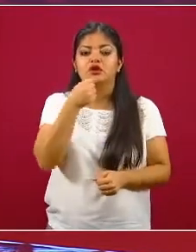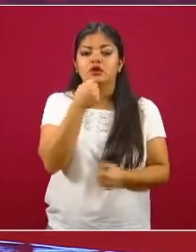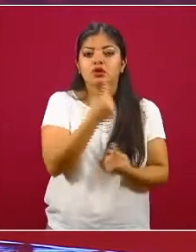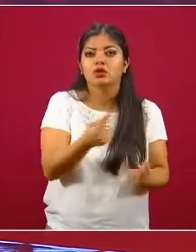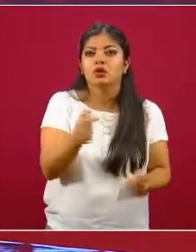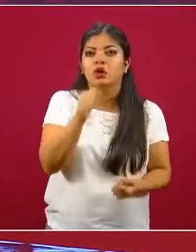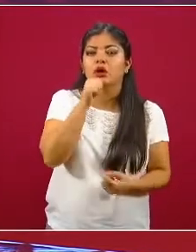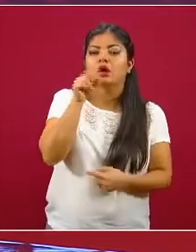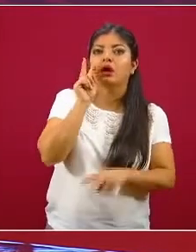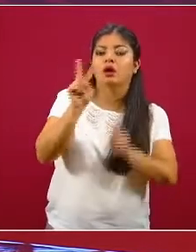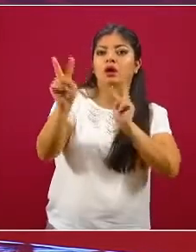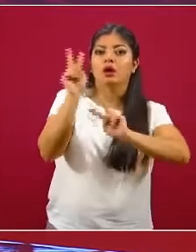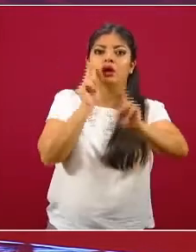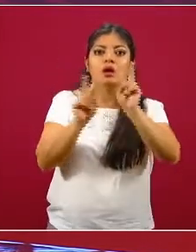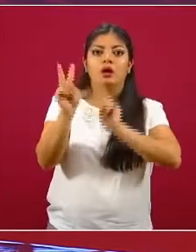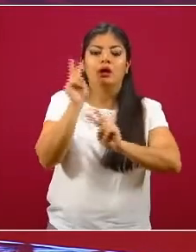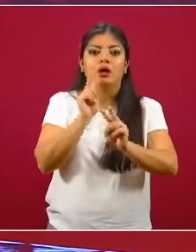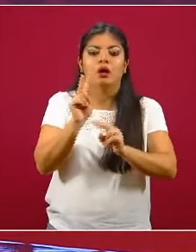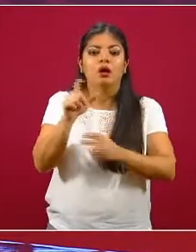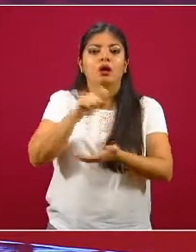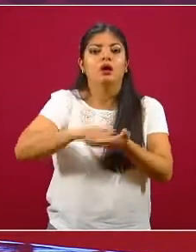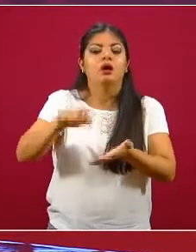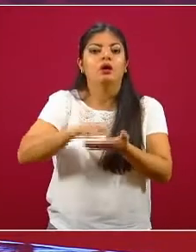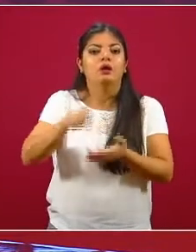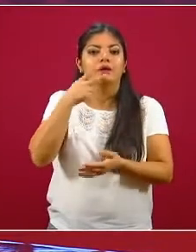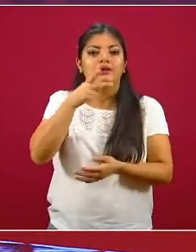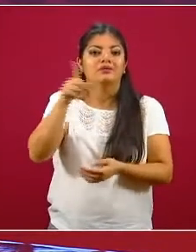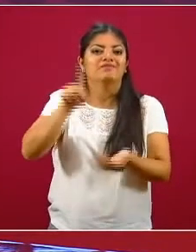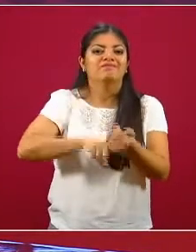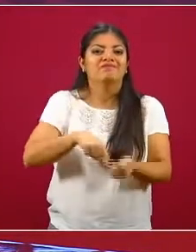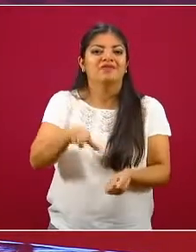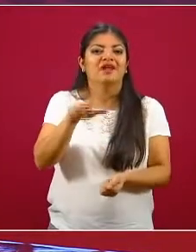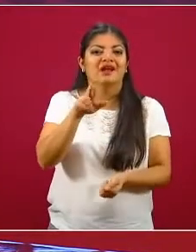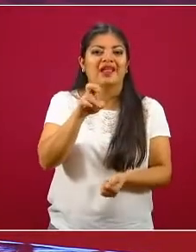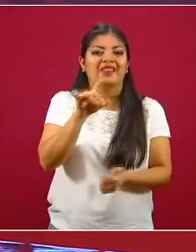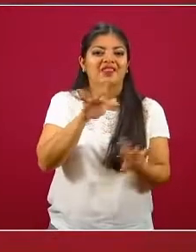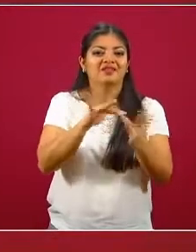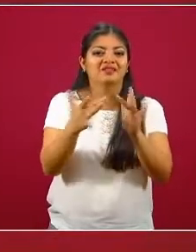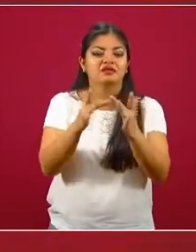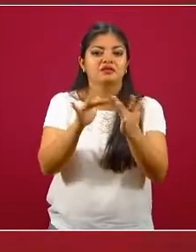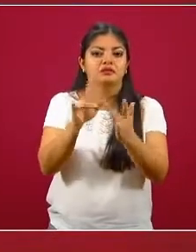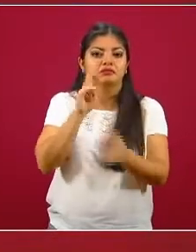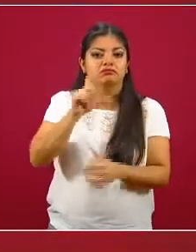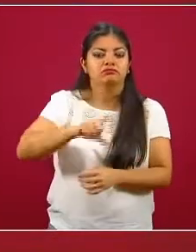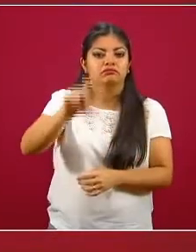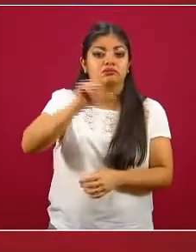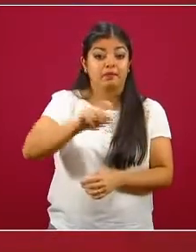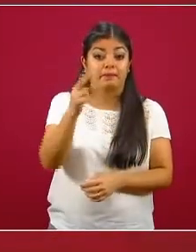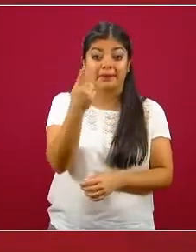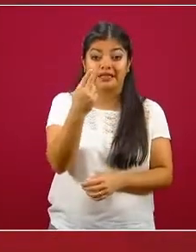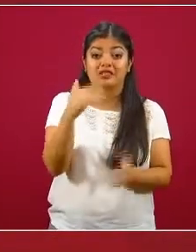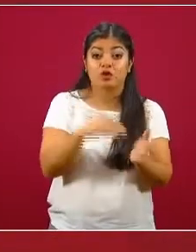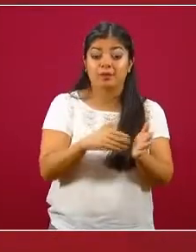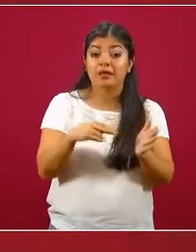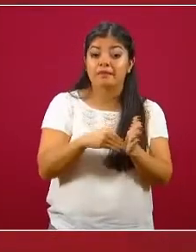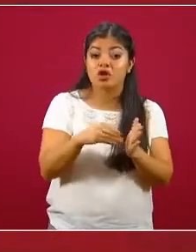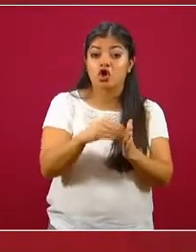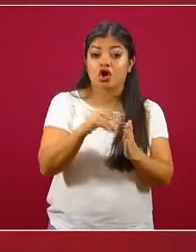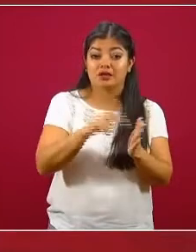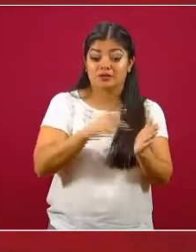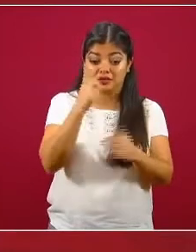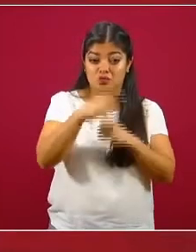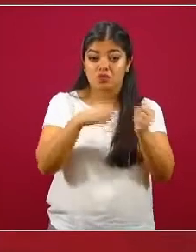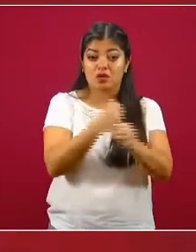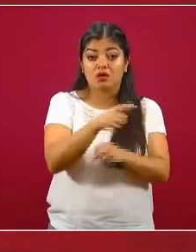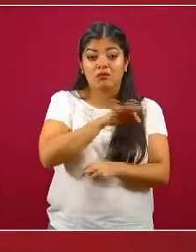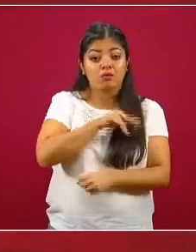niños, a las niñas y a los adolescentes con mensajes en las redes sociales que llegan a verse más de 25 mil millones de veces en un